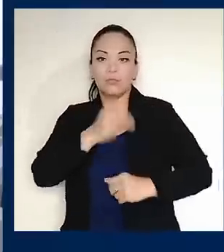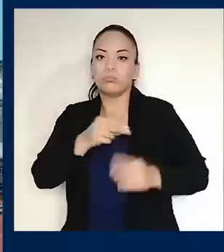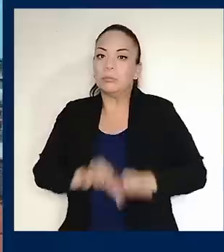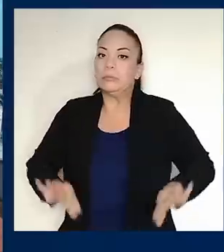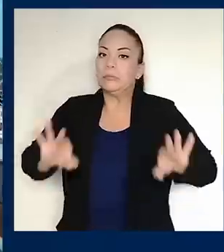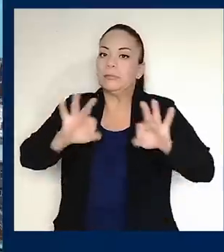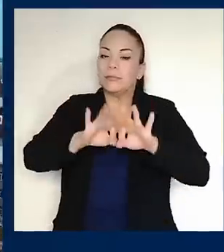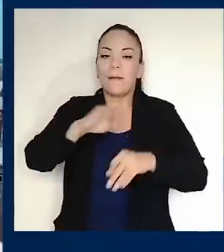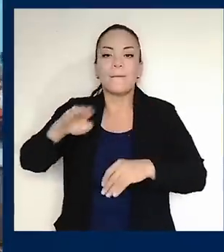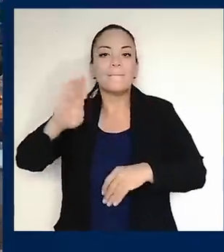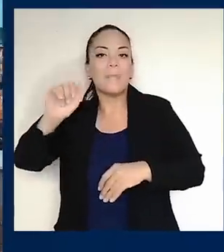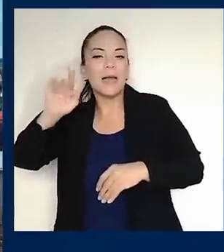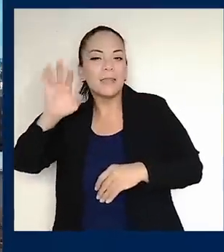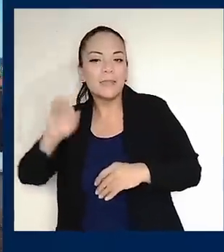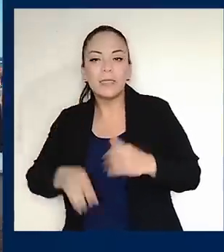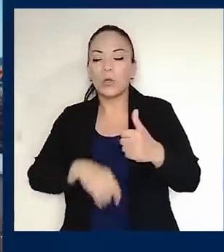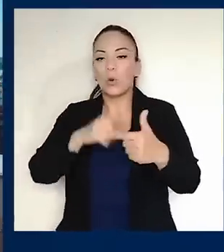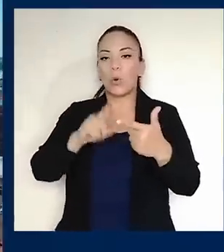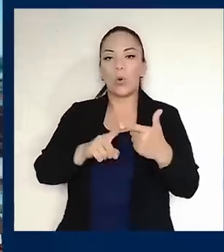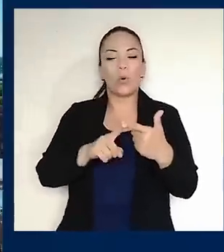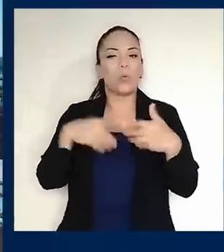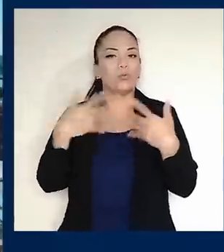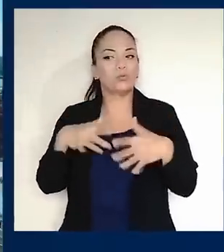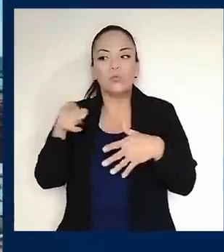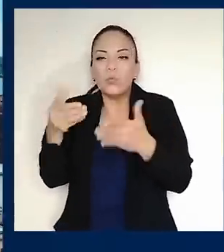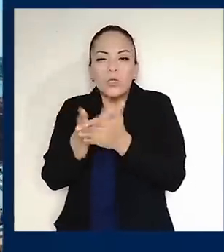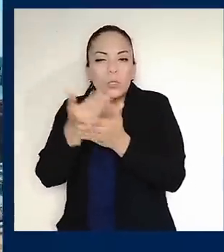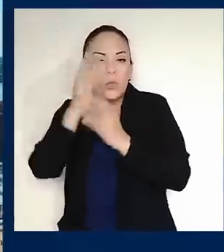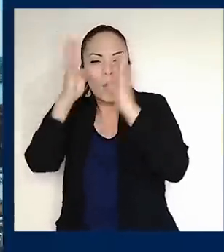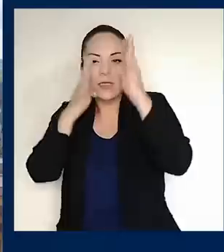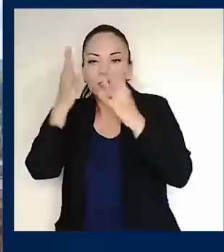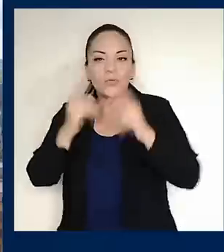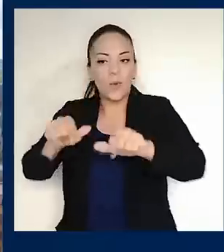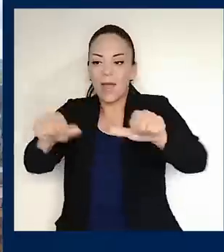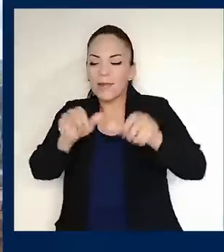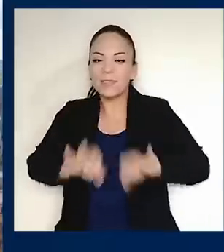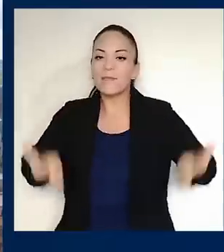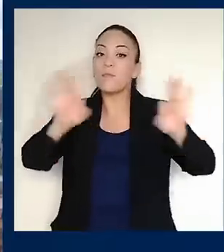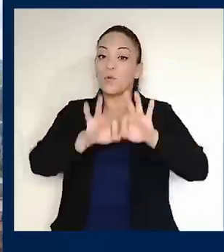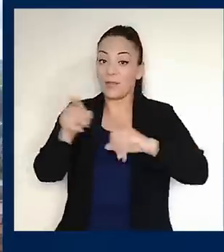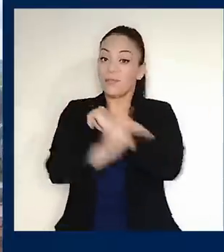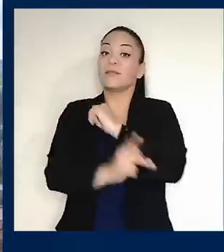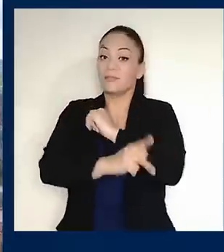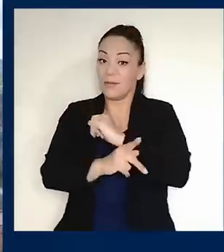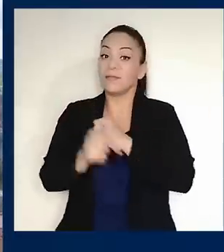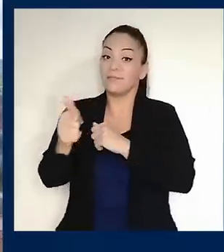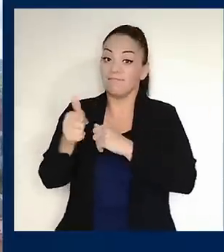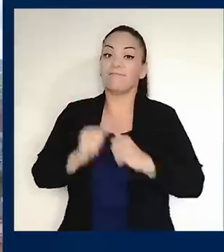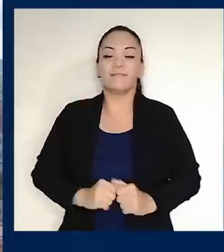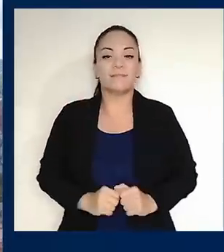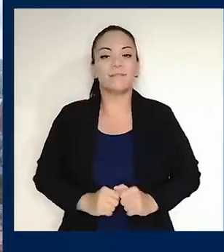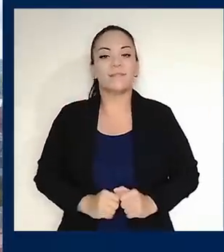Báltico, la zona de mayor innovación en muchas áreas importantes para nosotros.